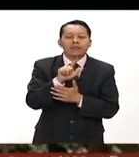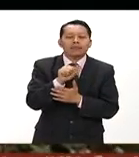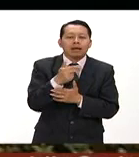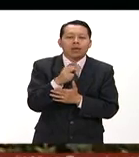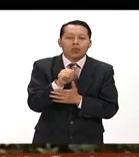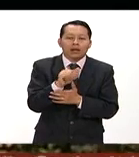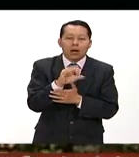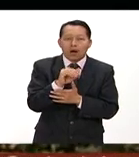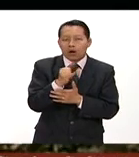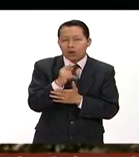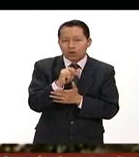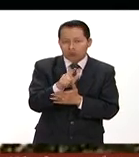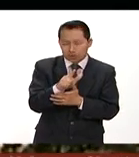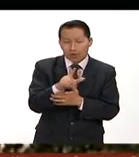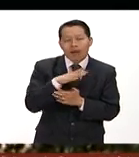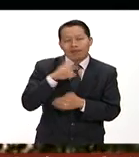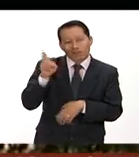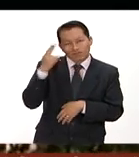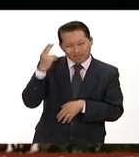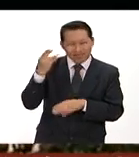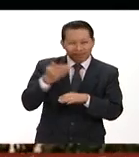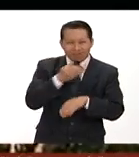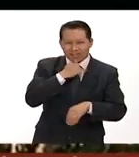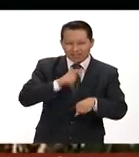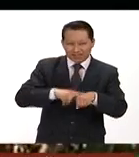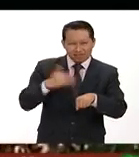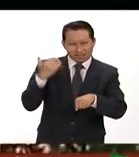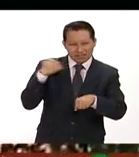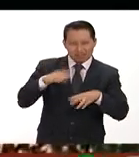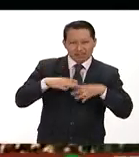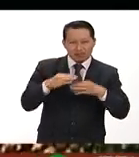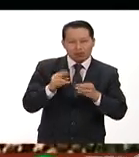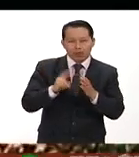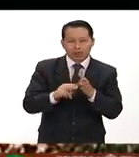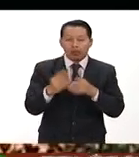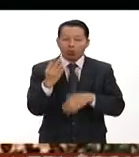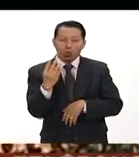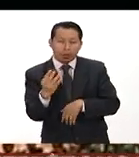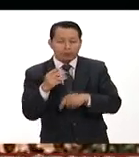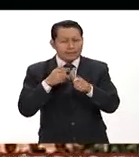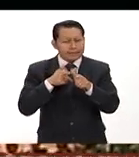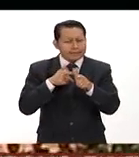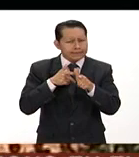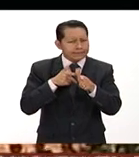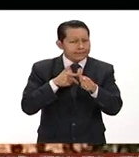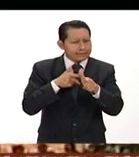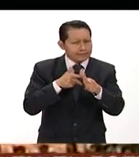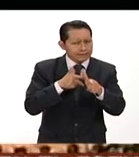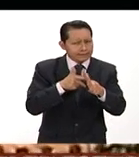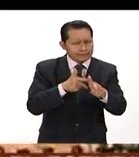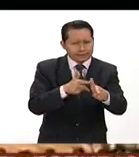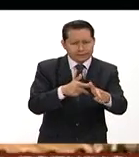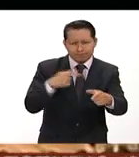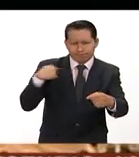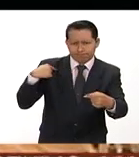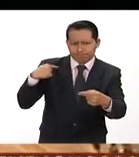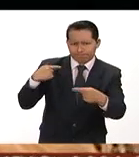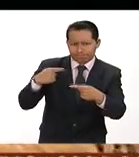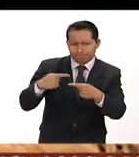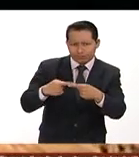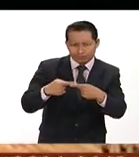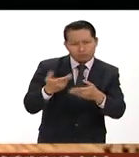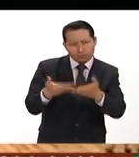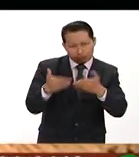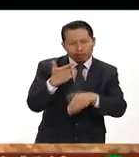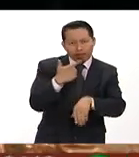universidad que creó este festival en el 2004 y se ha mantenido de forma sostenida durante ya bueno va a ser el